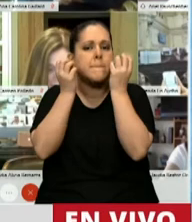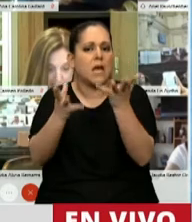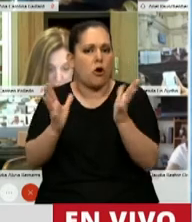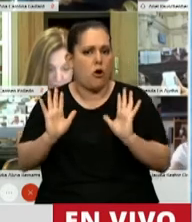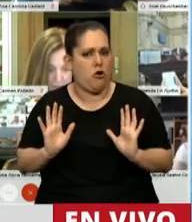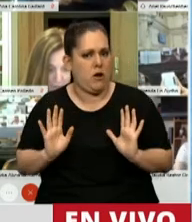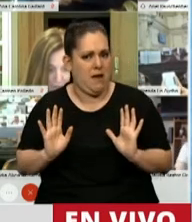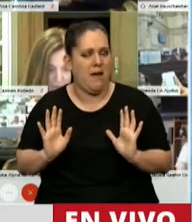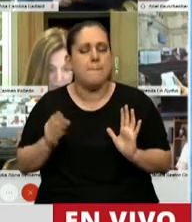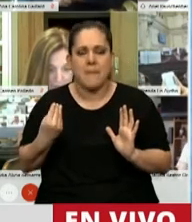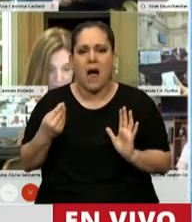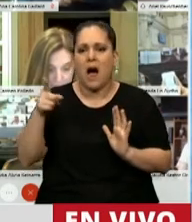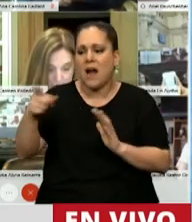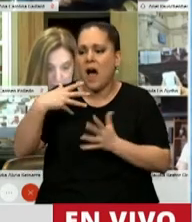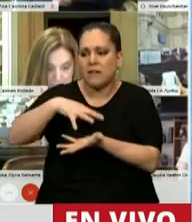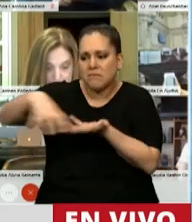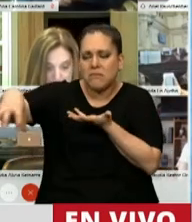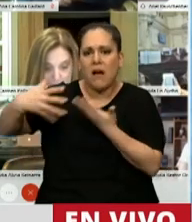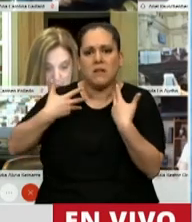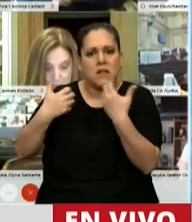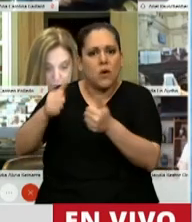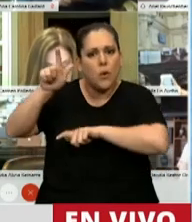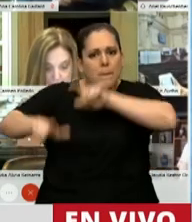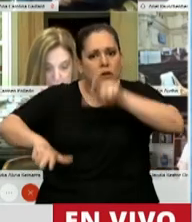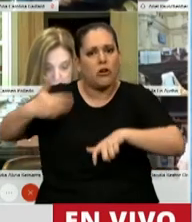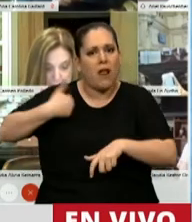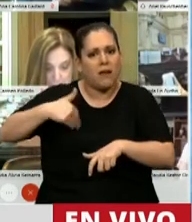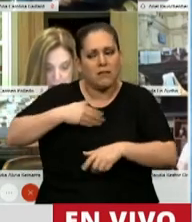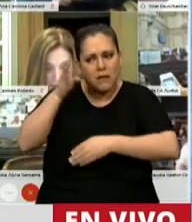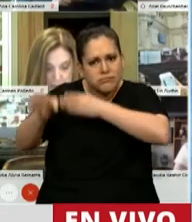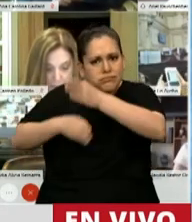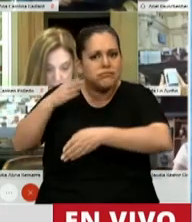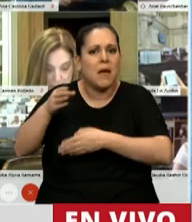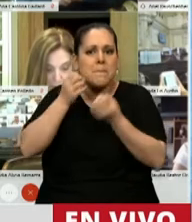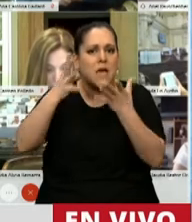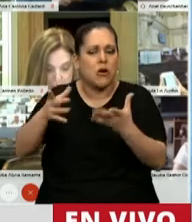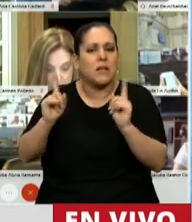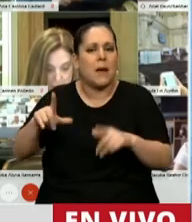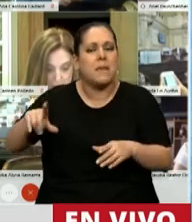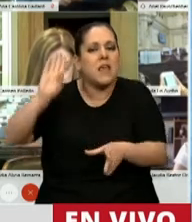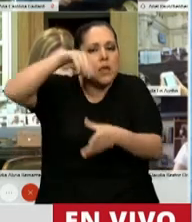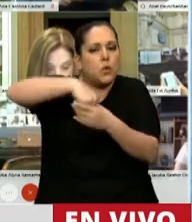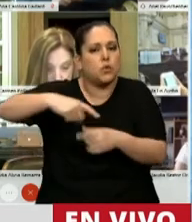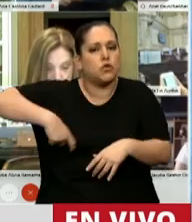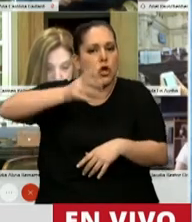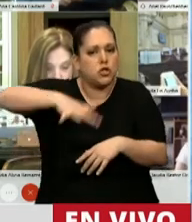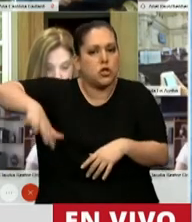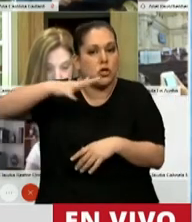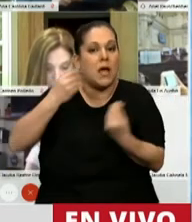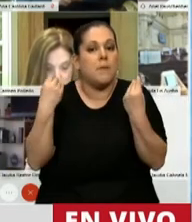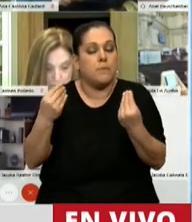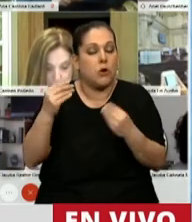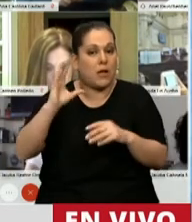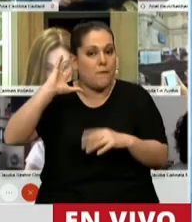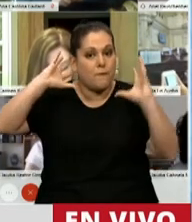en la incidencia de la salud de los pobladores de la Argentina, sino también en la inclusión social. Porque esto, la fonaudiología,